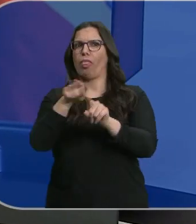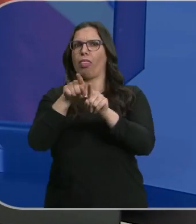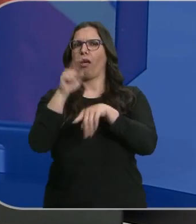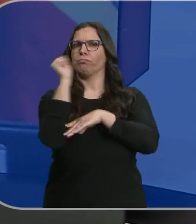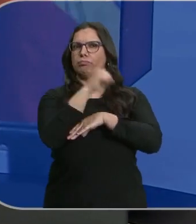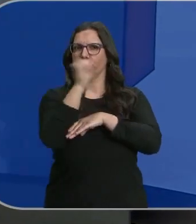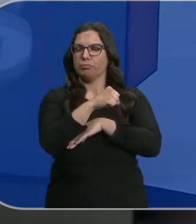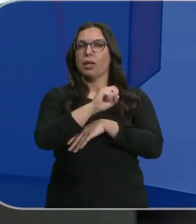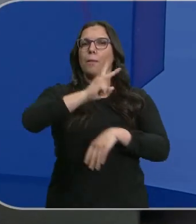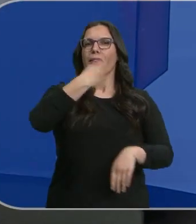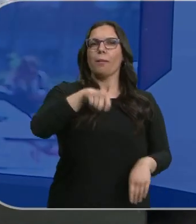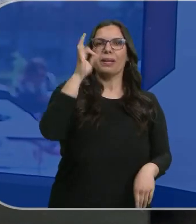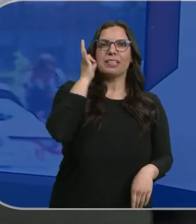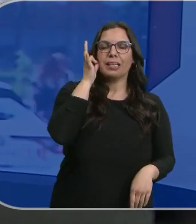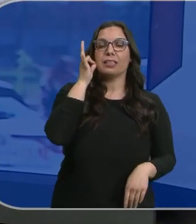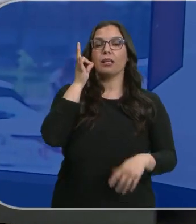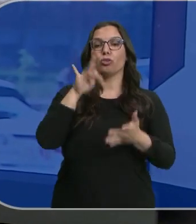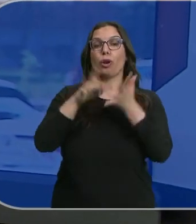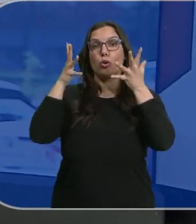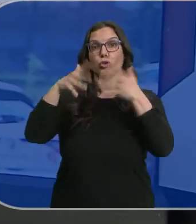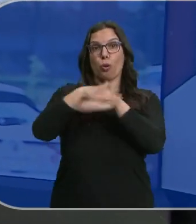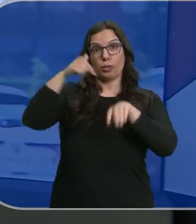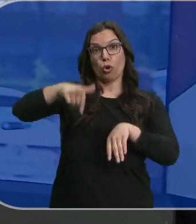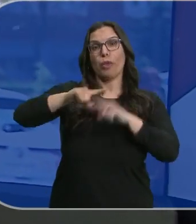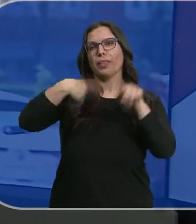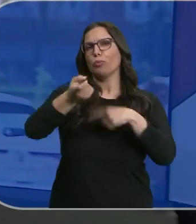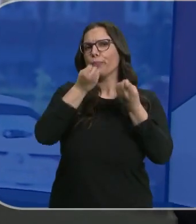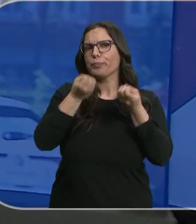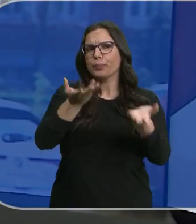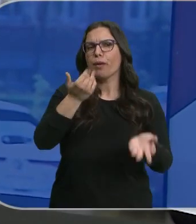¿Ha dicho algo la vicepresidenta tras el Consejo de Ministros, Daniel de la Fuente?